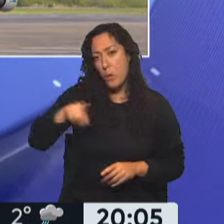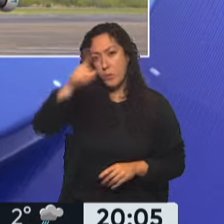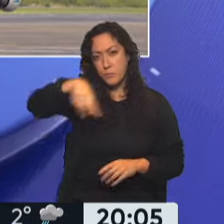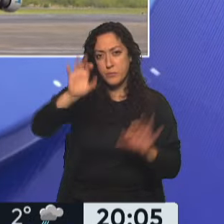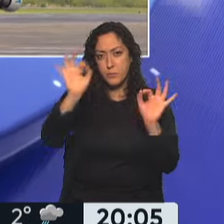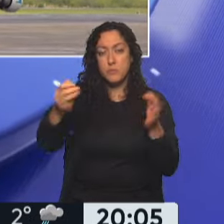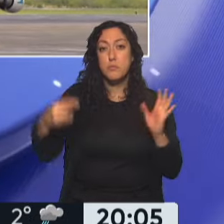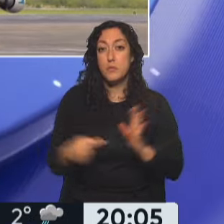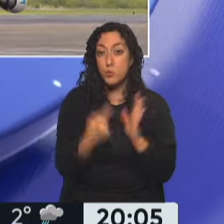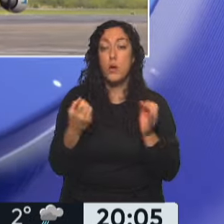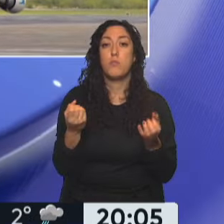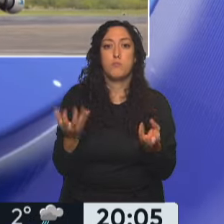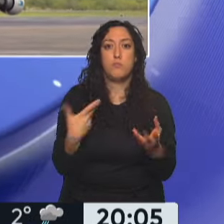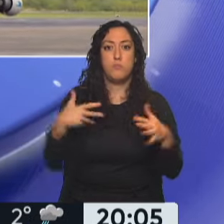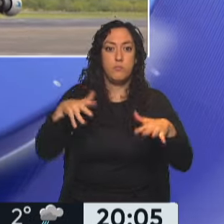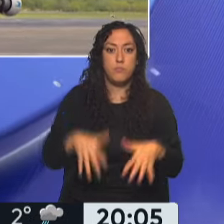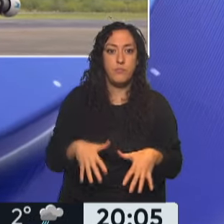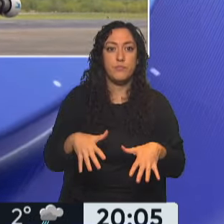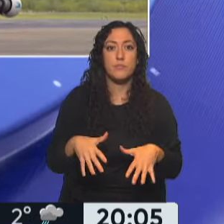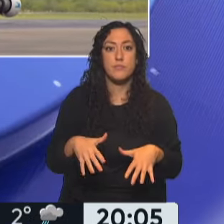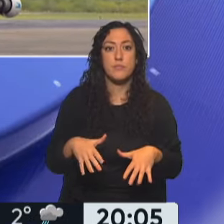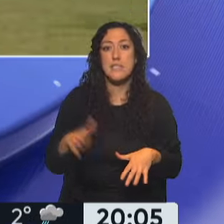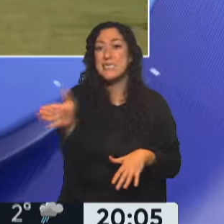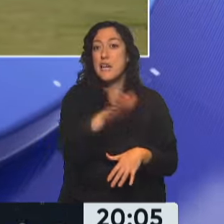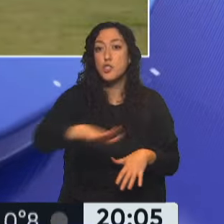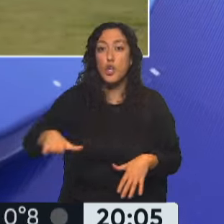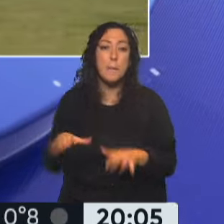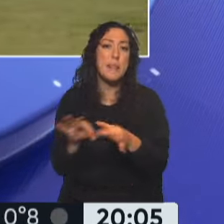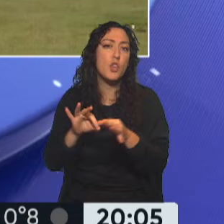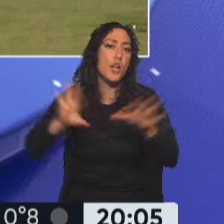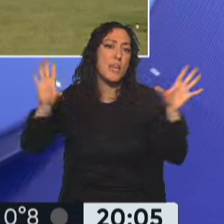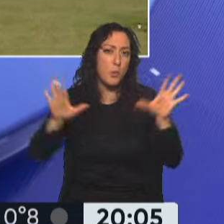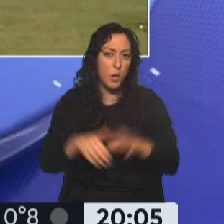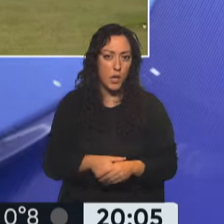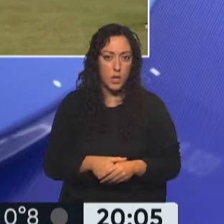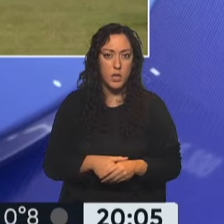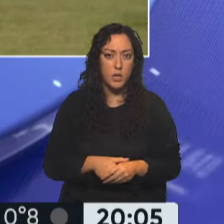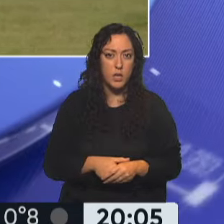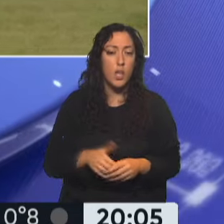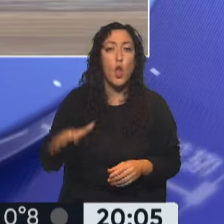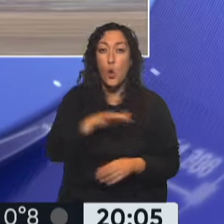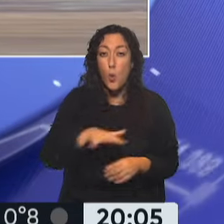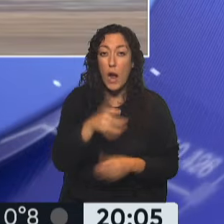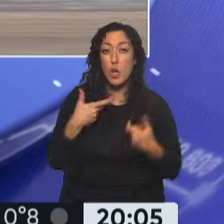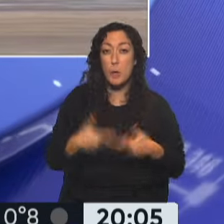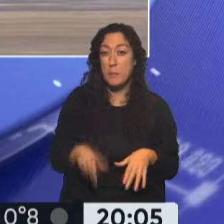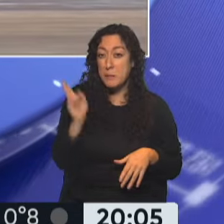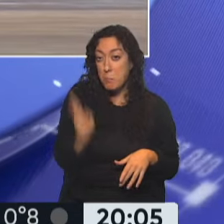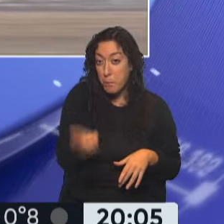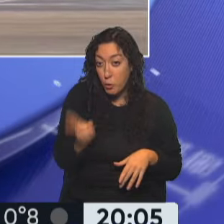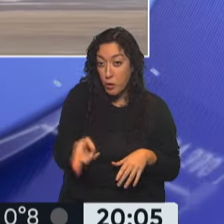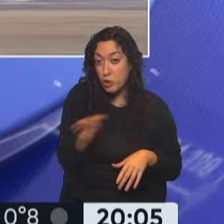en la ciudad, a raíz de este paro, el estacionamiento va a ser libre, se va a poder estacionar en los lugares donde habitualmente no se permite